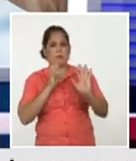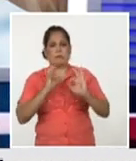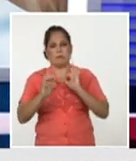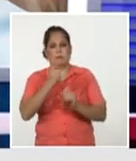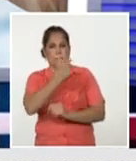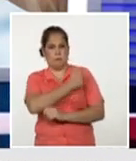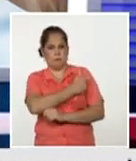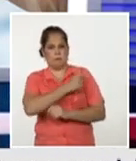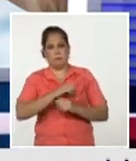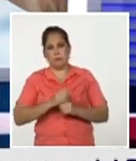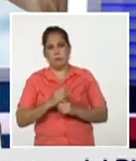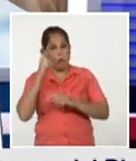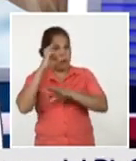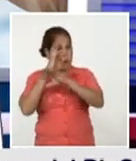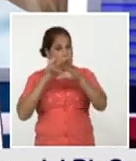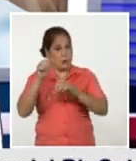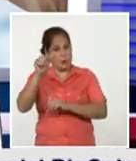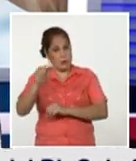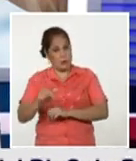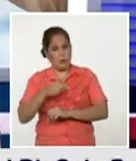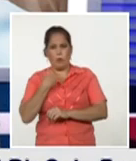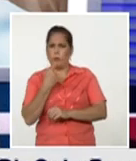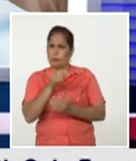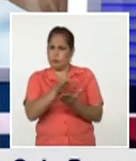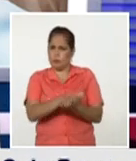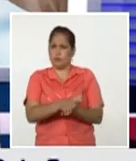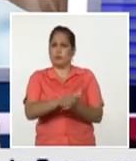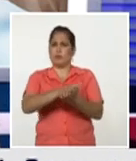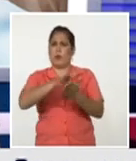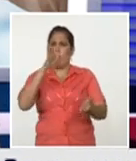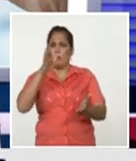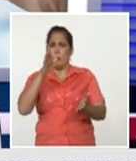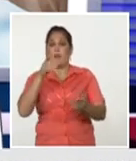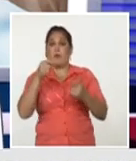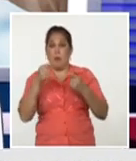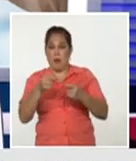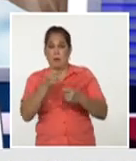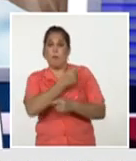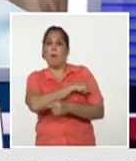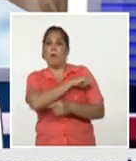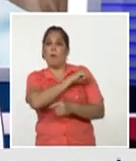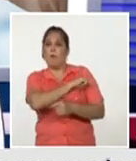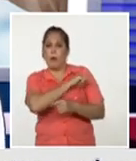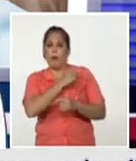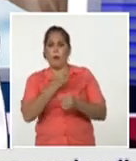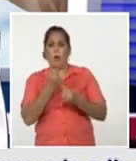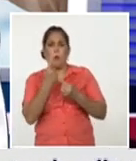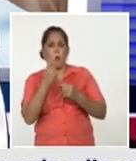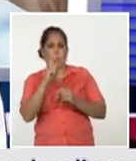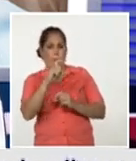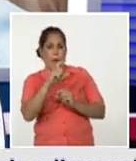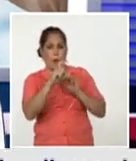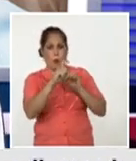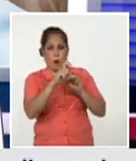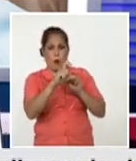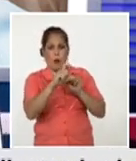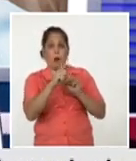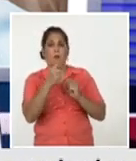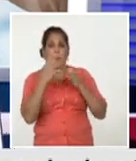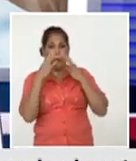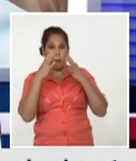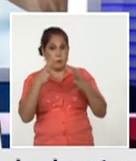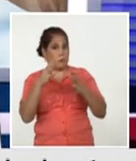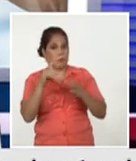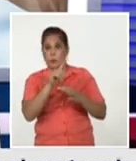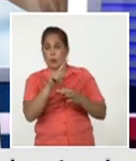los científicos tenemos el compromiso de poner en manos de nuestro pueblo no solamente la vacuna más segura sino la vacuna